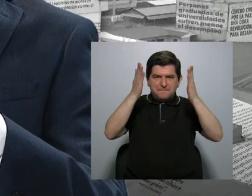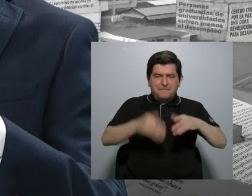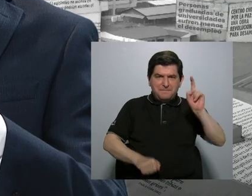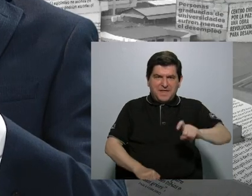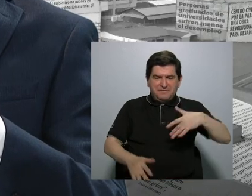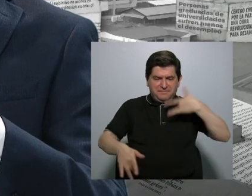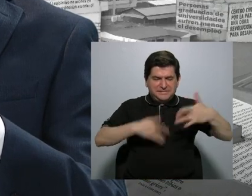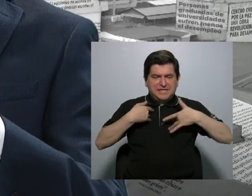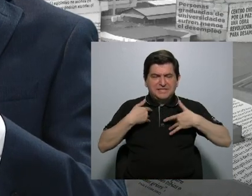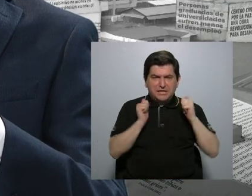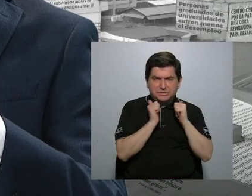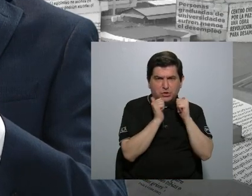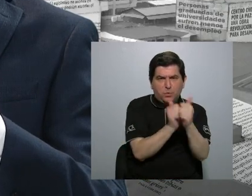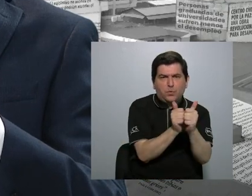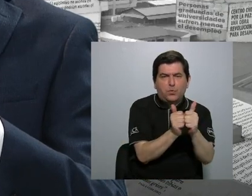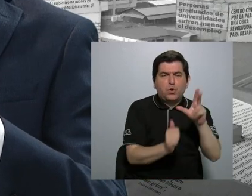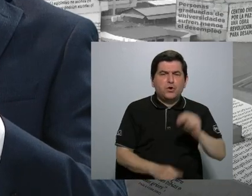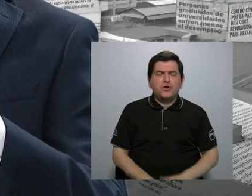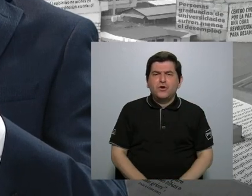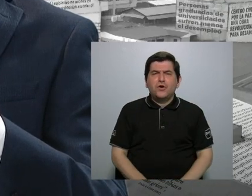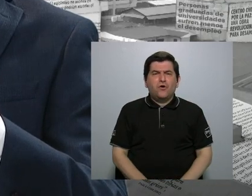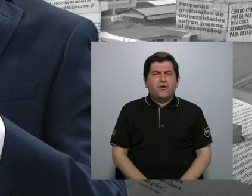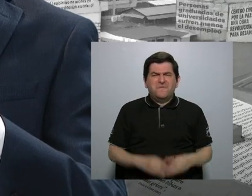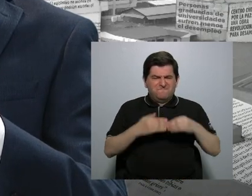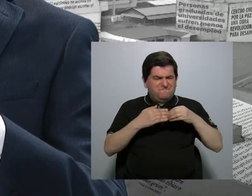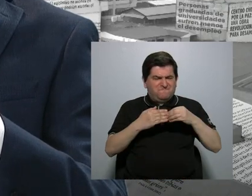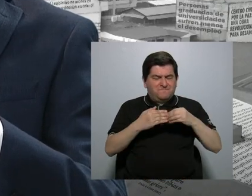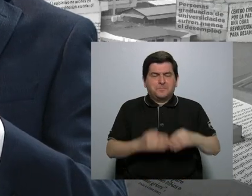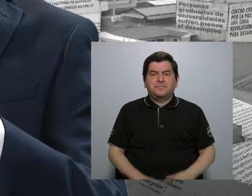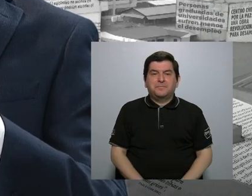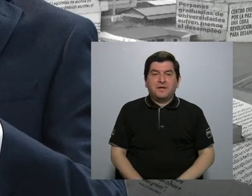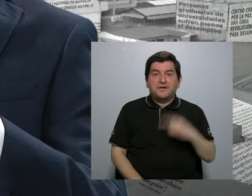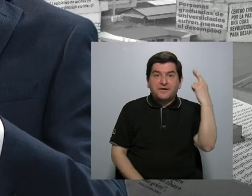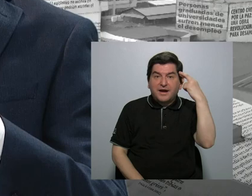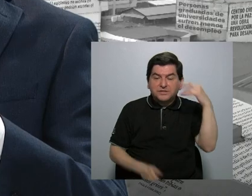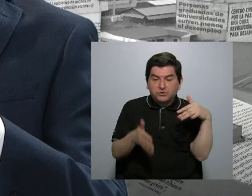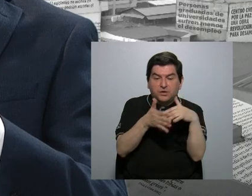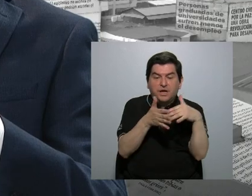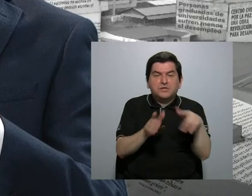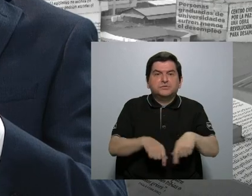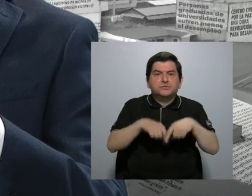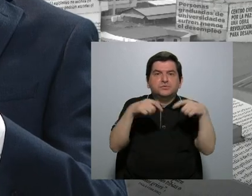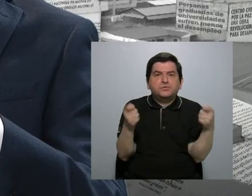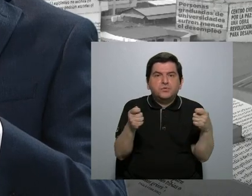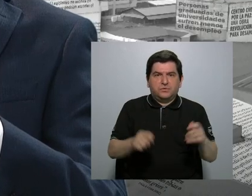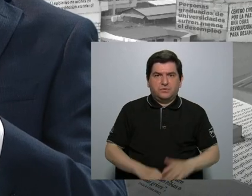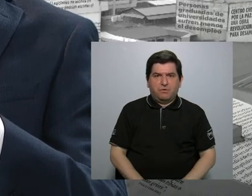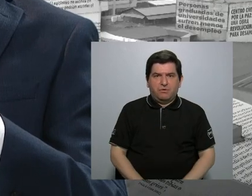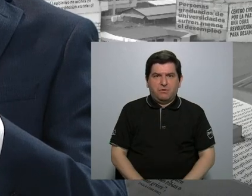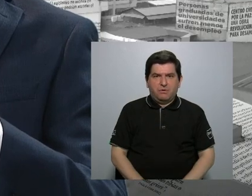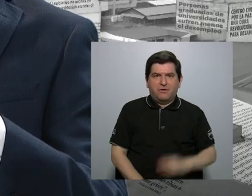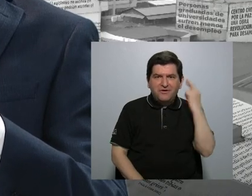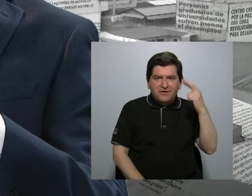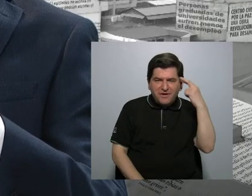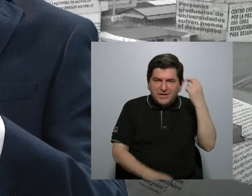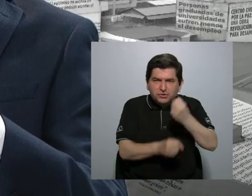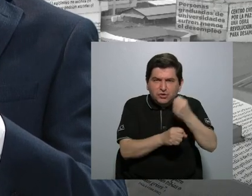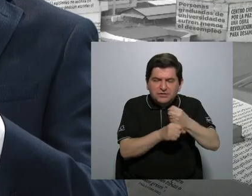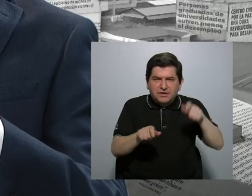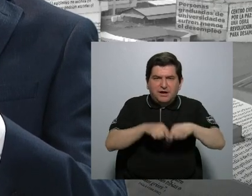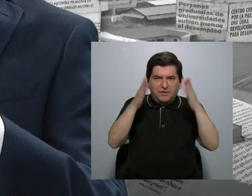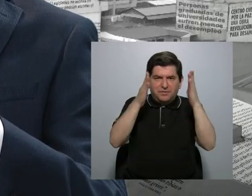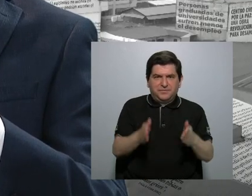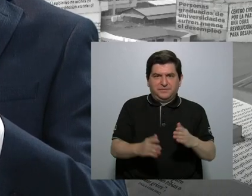sentirse acompañado y no ceder un centímetro, porque para eso estudió periodismo, para eso trabaja como